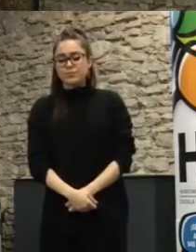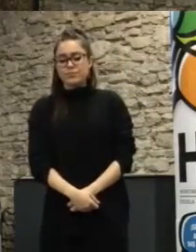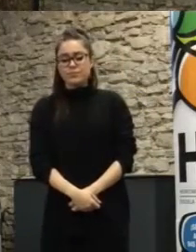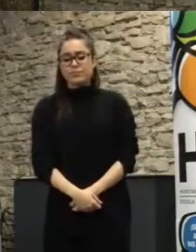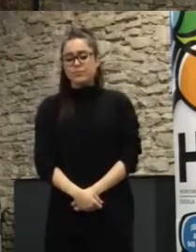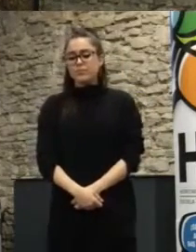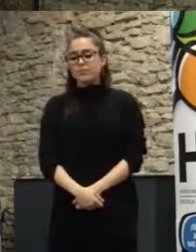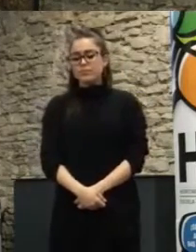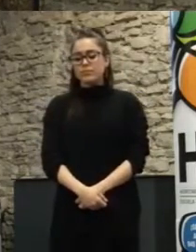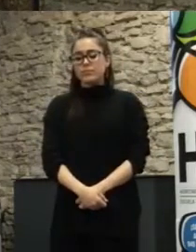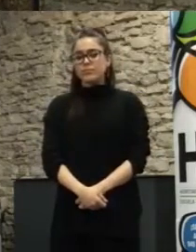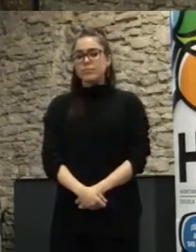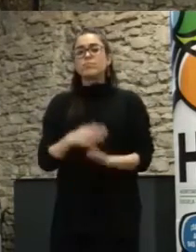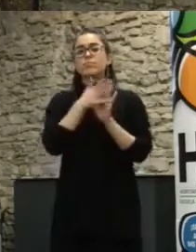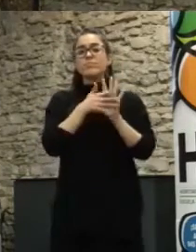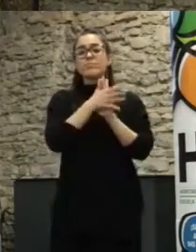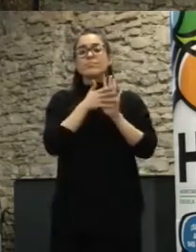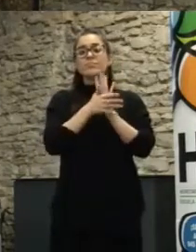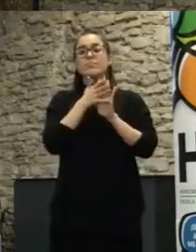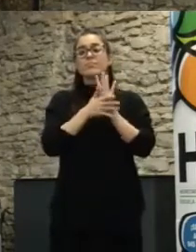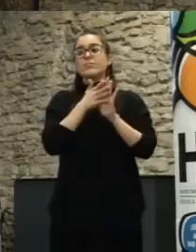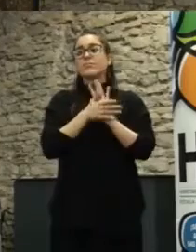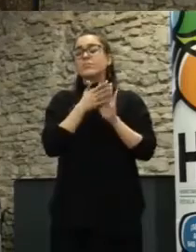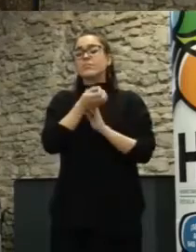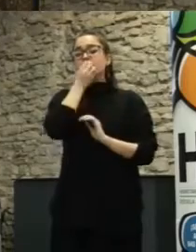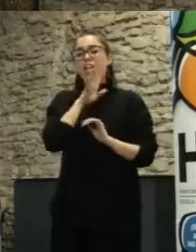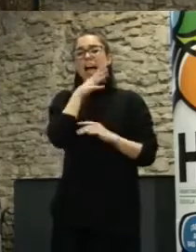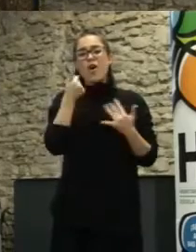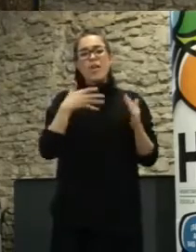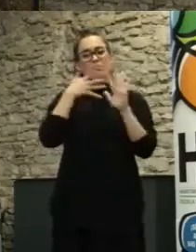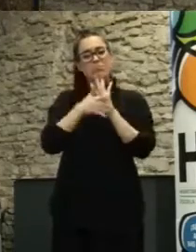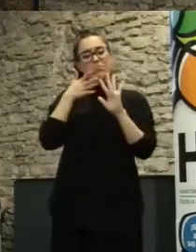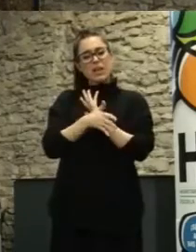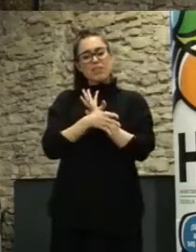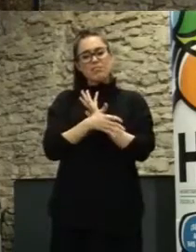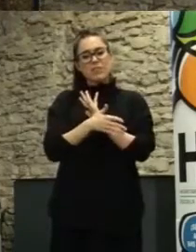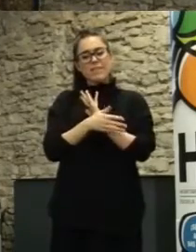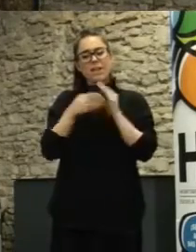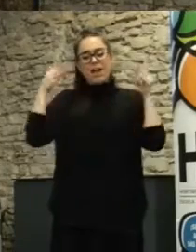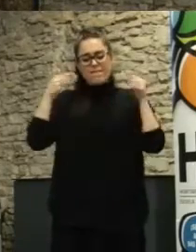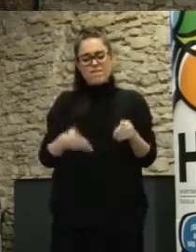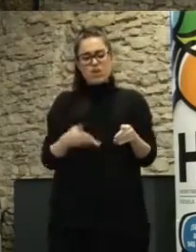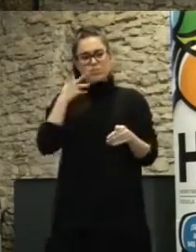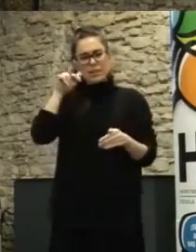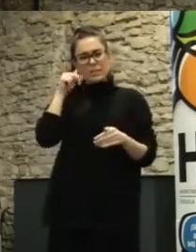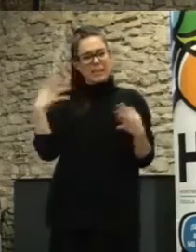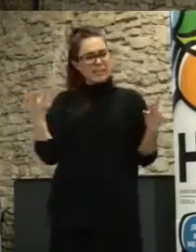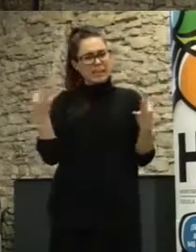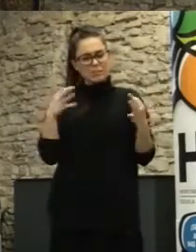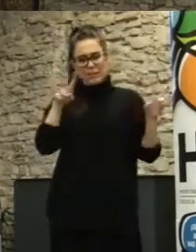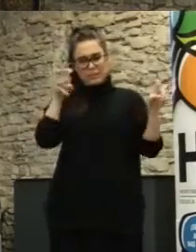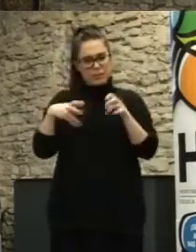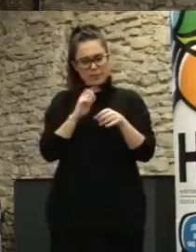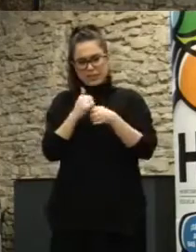bueno pues dicho todo esto vamos a tratar de explicar en qué consiste el enfoque experimental para participación ¿no?